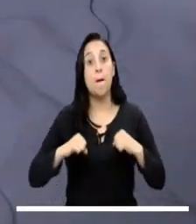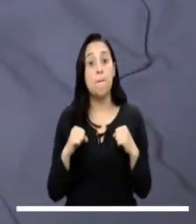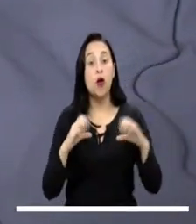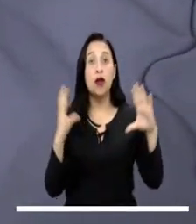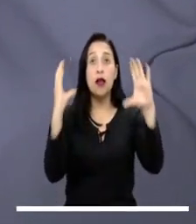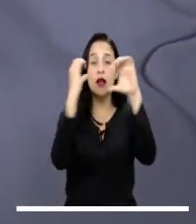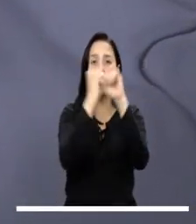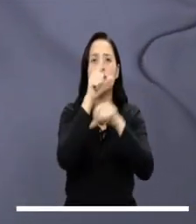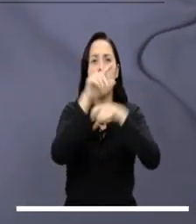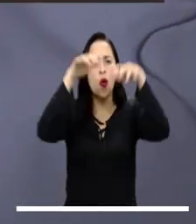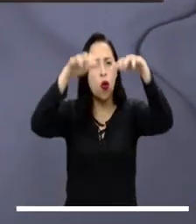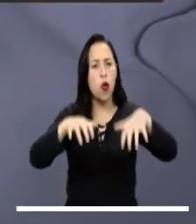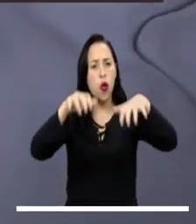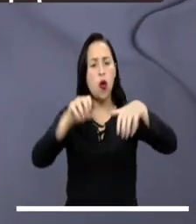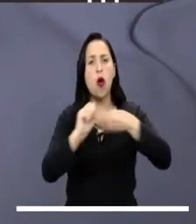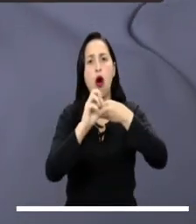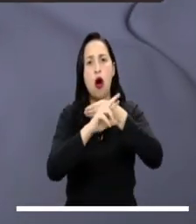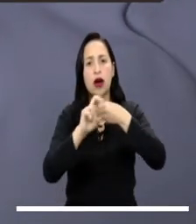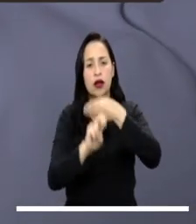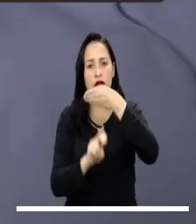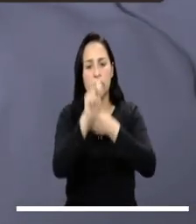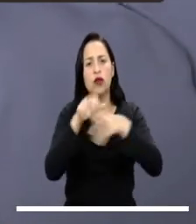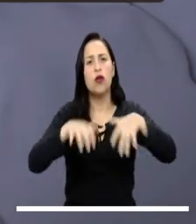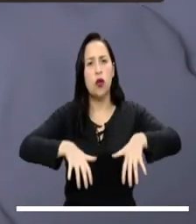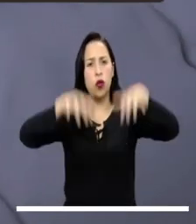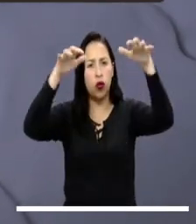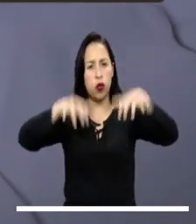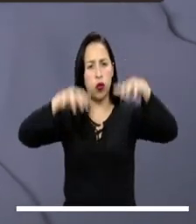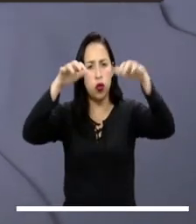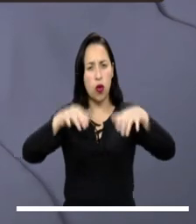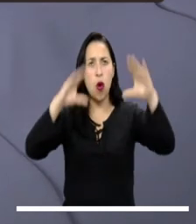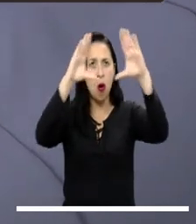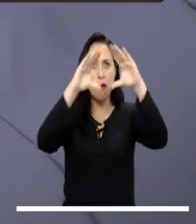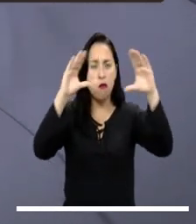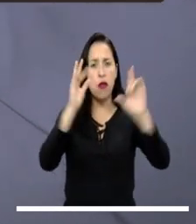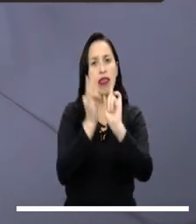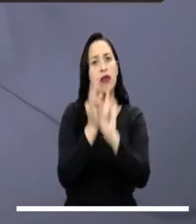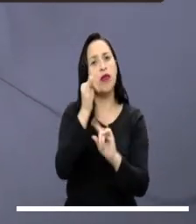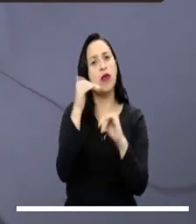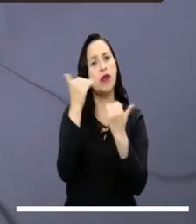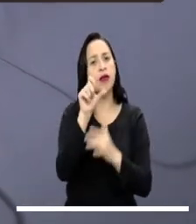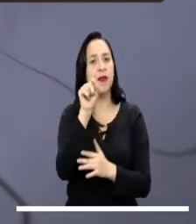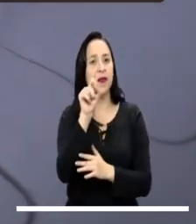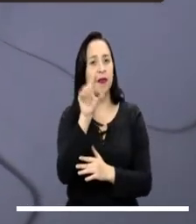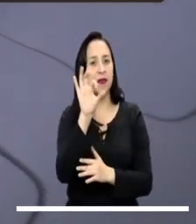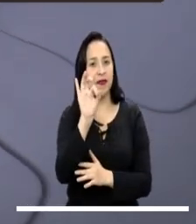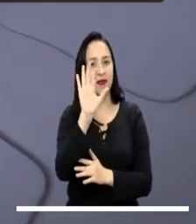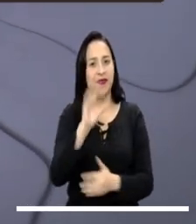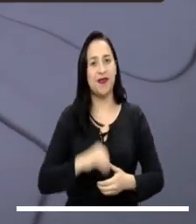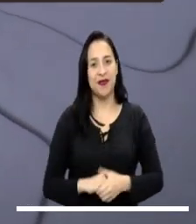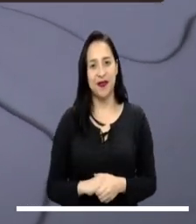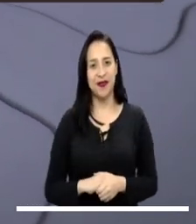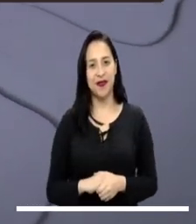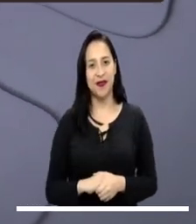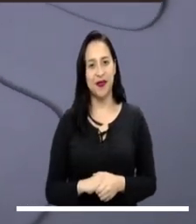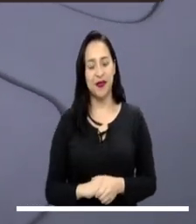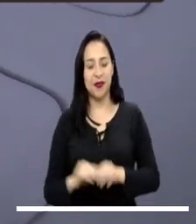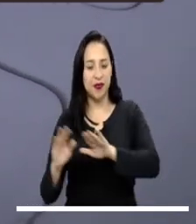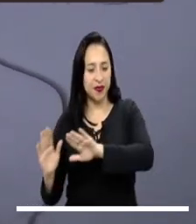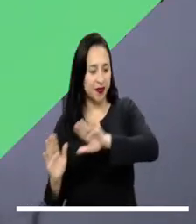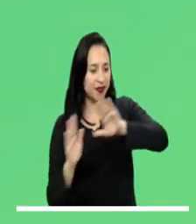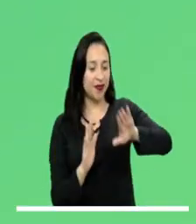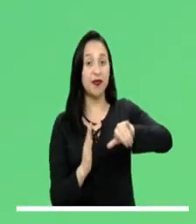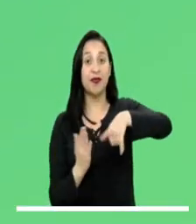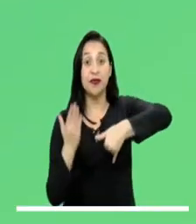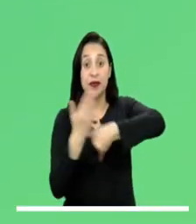Anochece en Bogotá con posibles lluvias en el oriente y norte de la ciudad. Prevalece el cielo parcialmente cubierto y se espera una temperatura mínima de 11